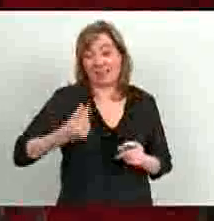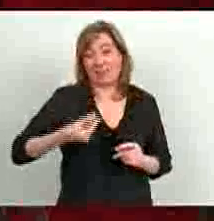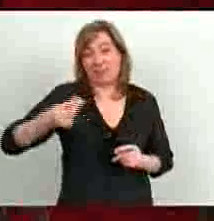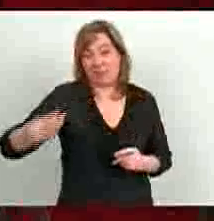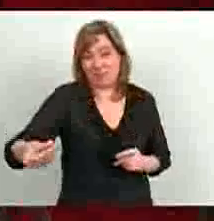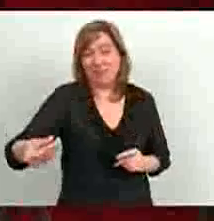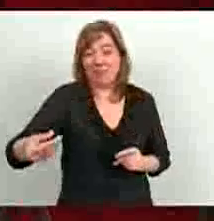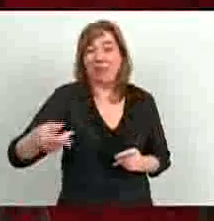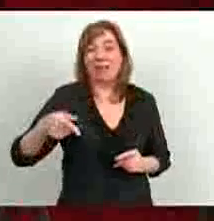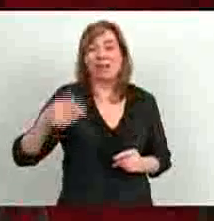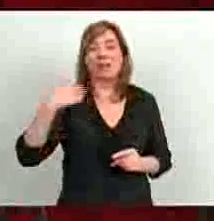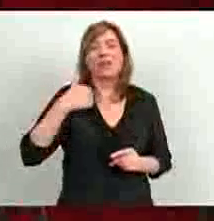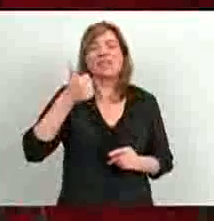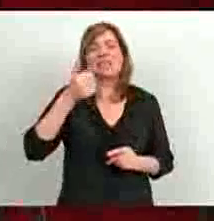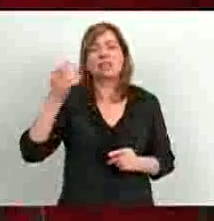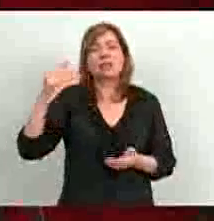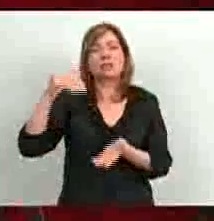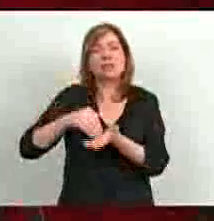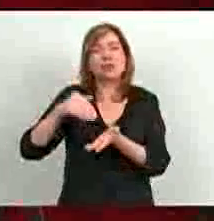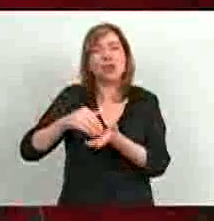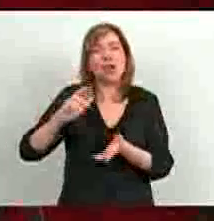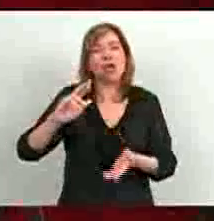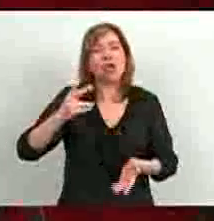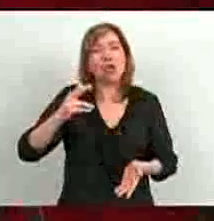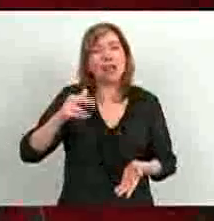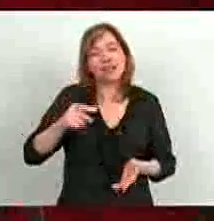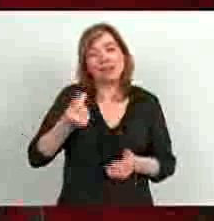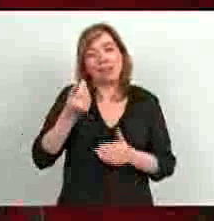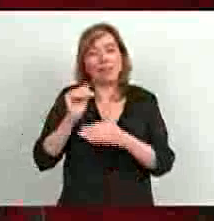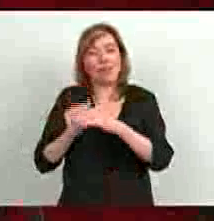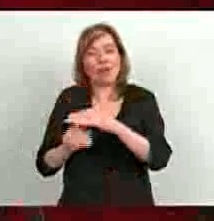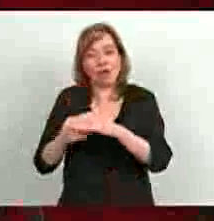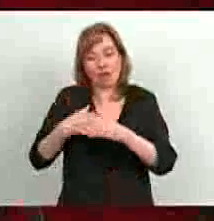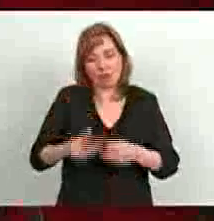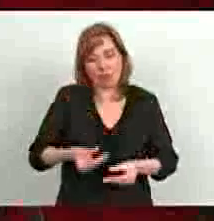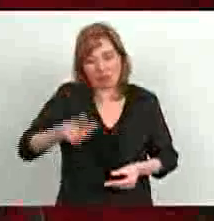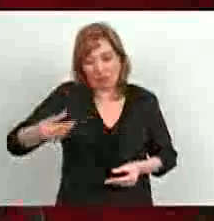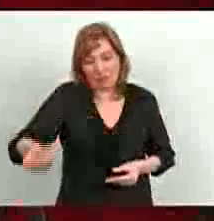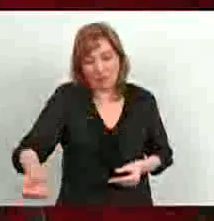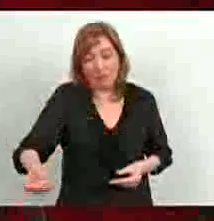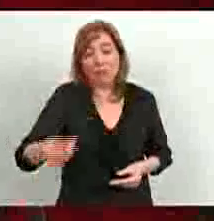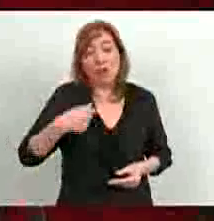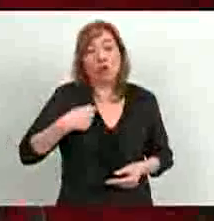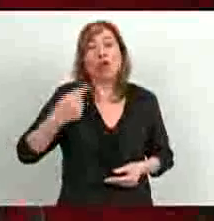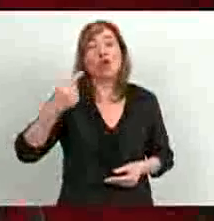le tocó 600 millones de dólares que constituía el fondo, con el cual compramos 3